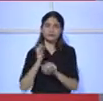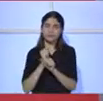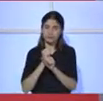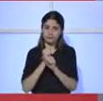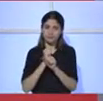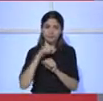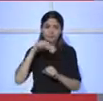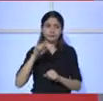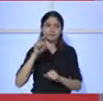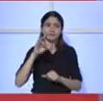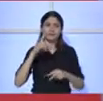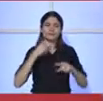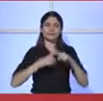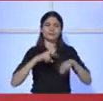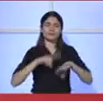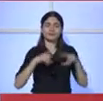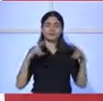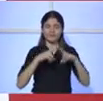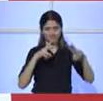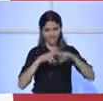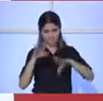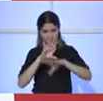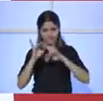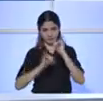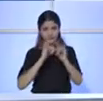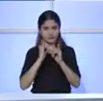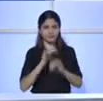en Paraguay en 15. Nos reencontramos en breve, ya se vienen más propuestas.